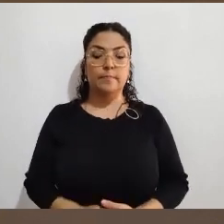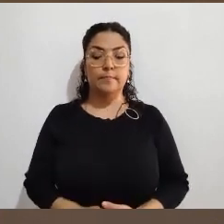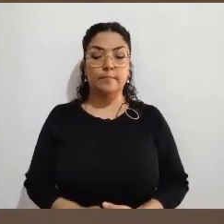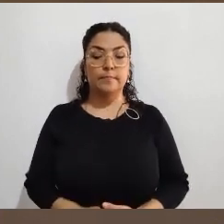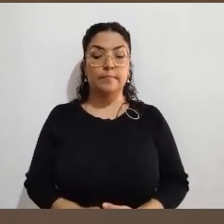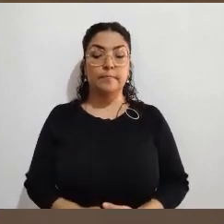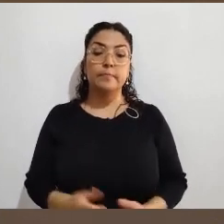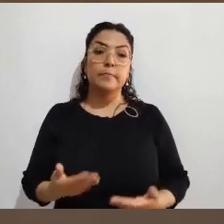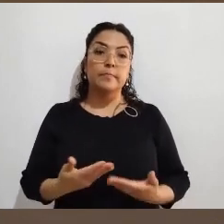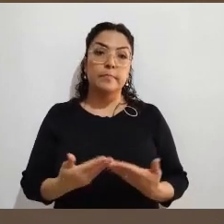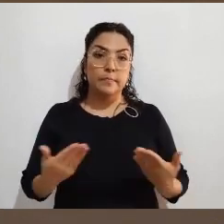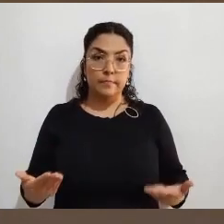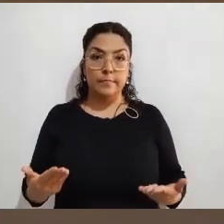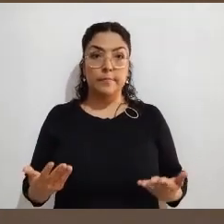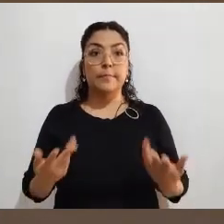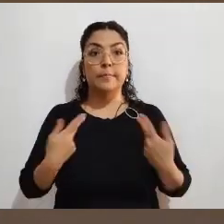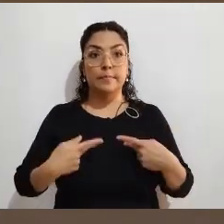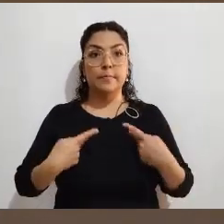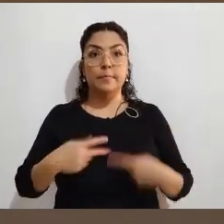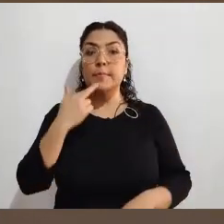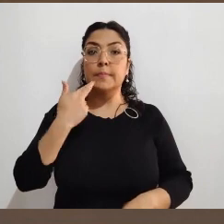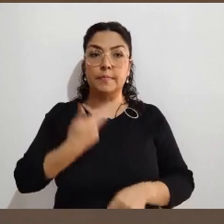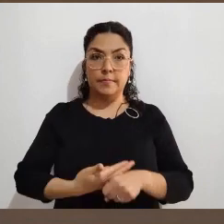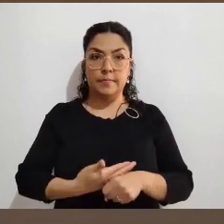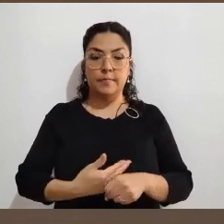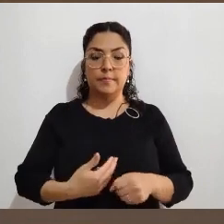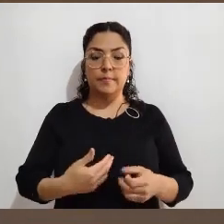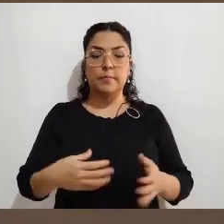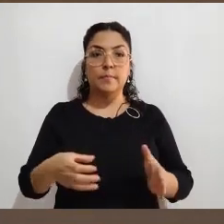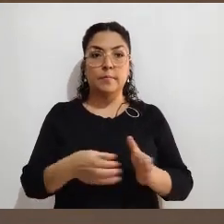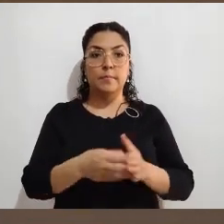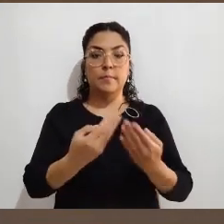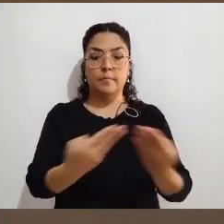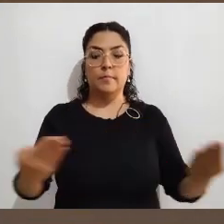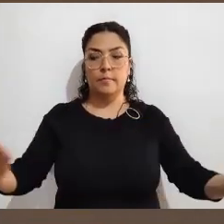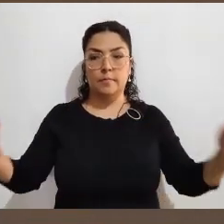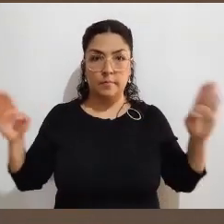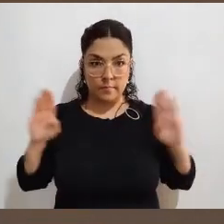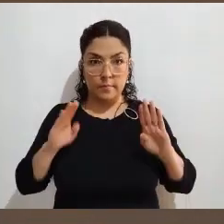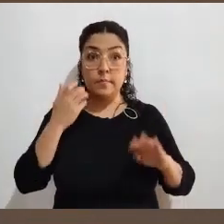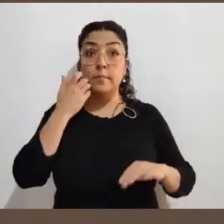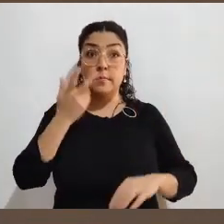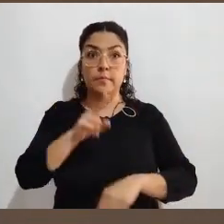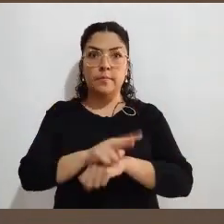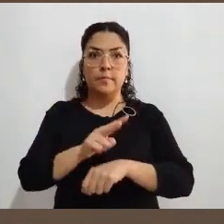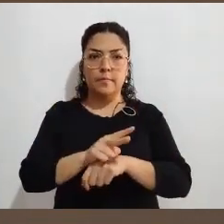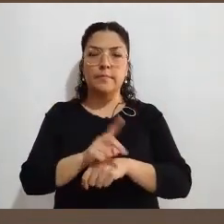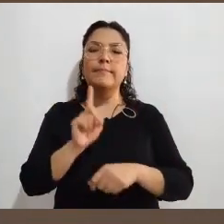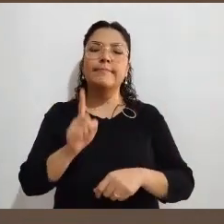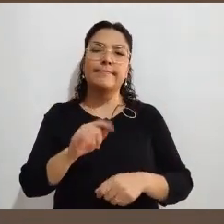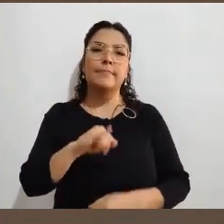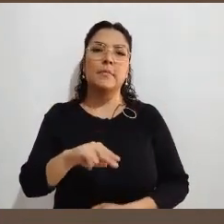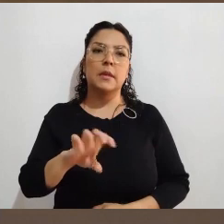En este caso, para poder ser funcionario de casilla, tú tienes que esperar que te llegue la invitación del Instituto Nacional Electoral.